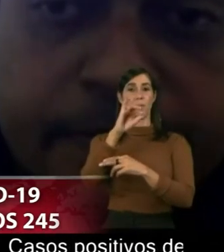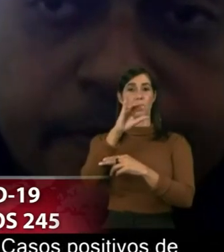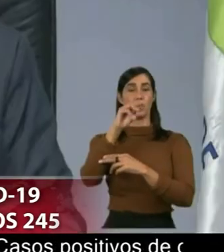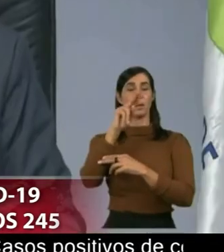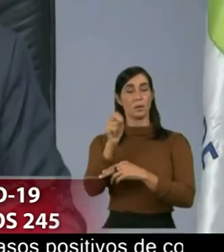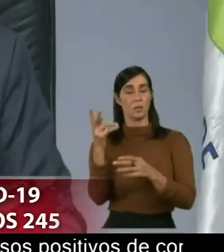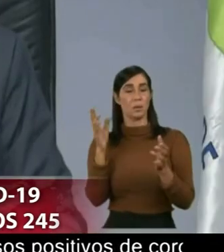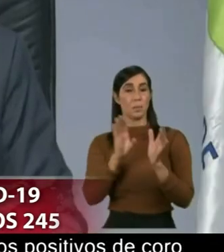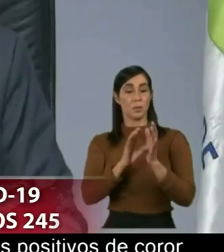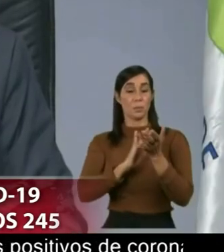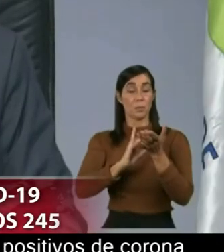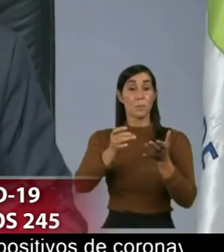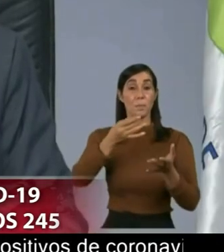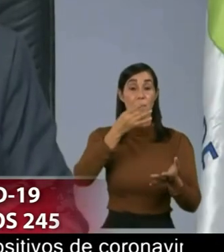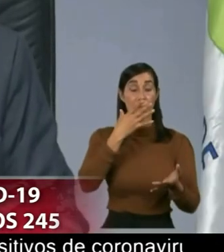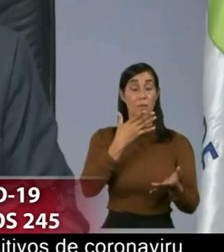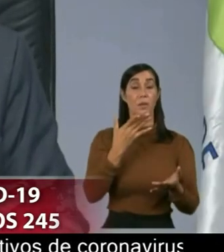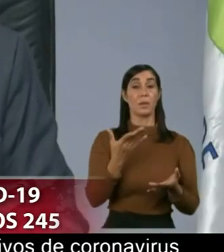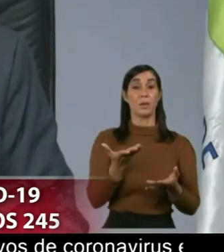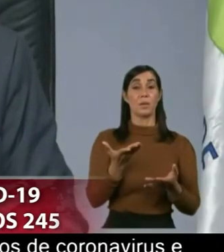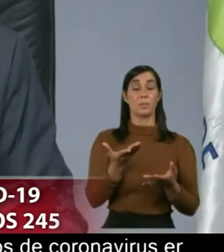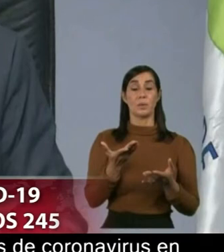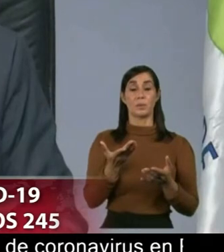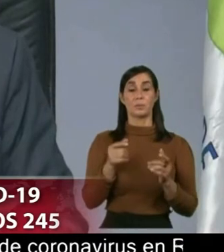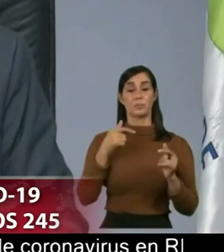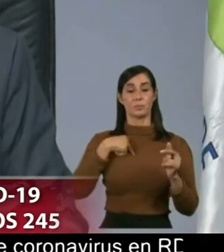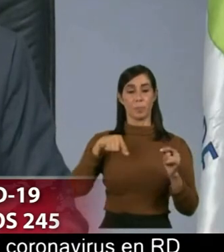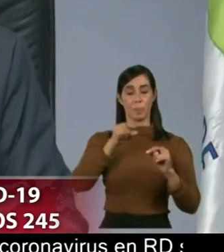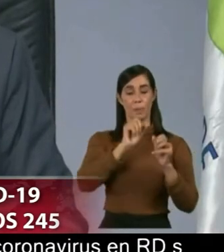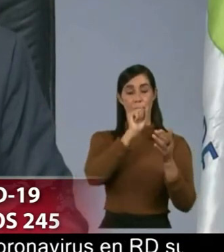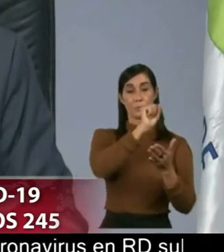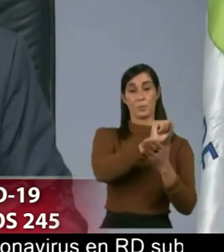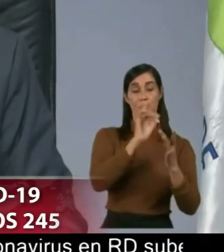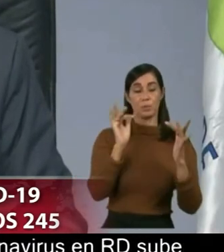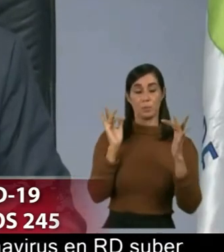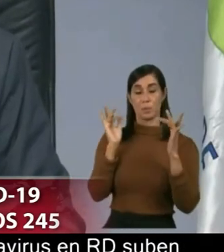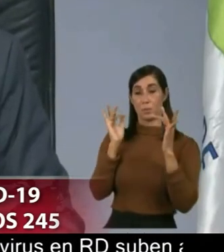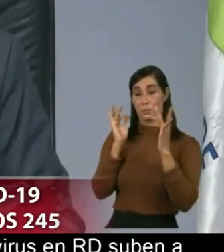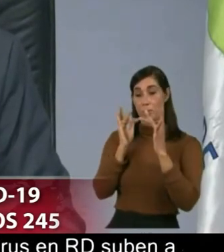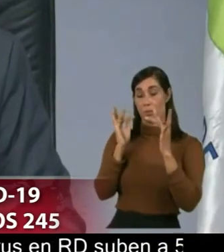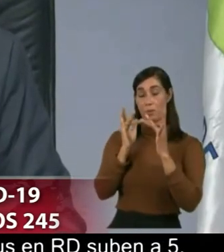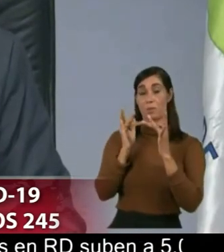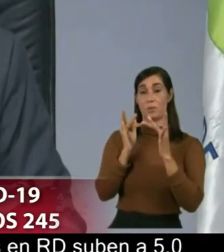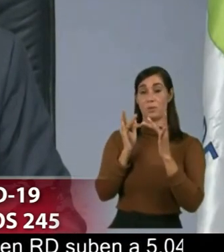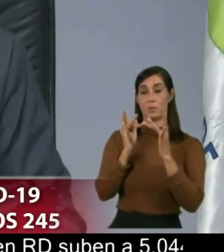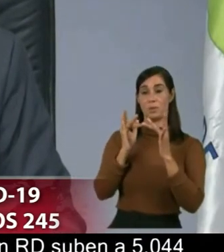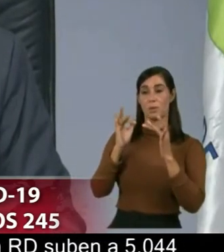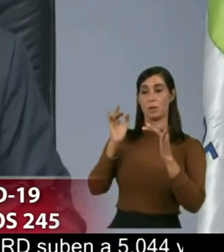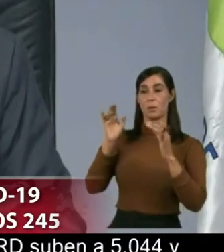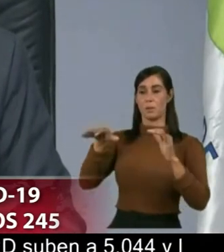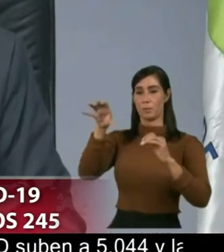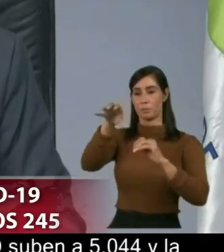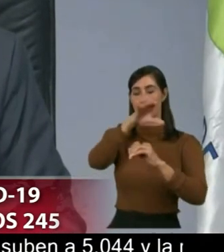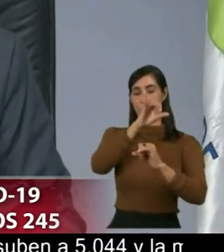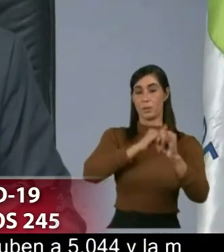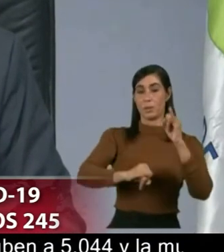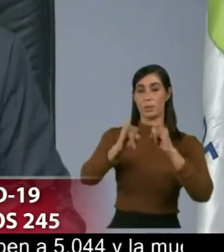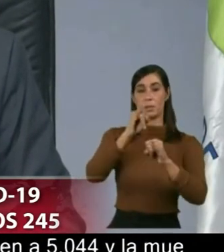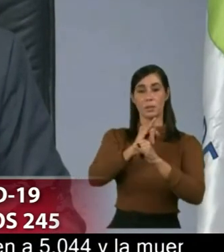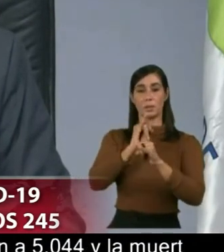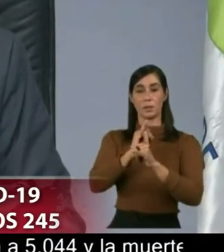nosotros tenemos un sistema de conexión internacional con la comunidad científica de la salud